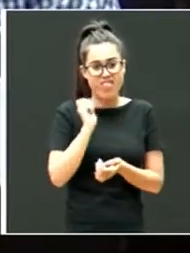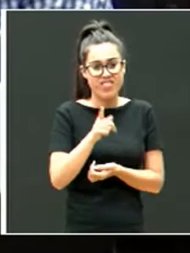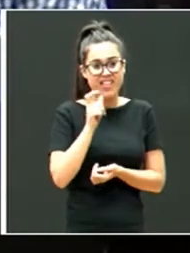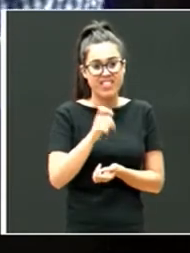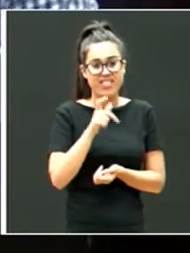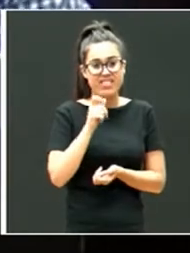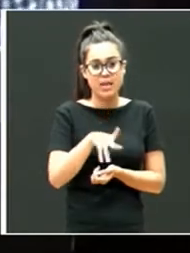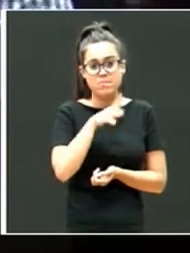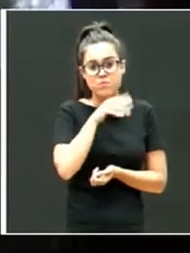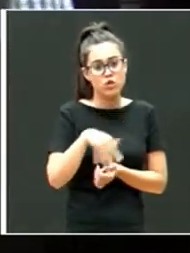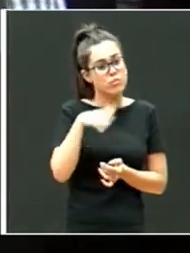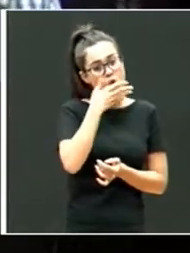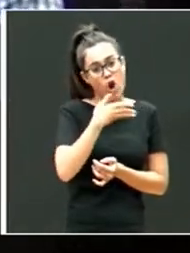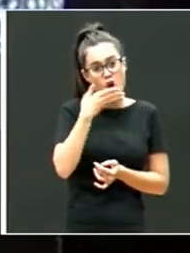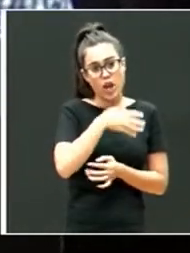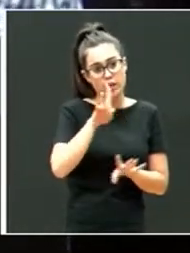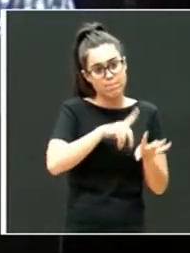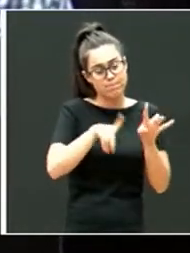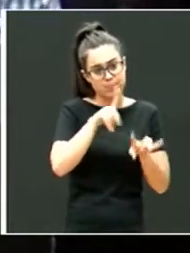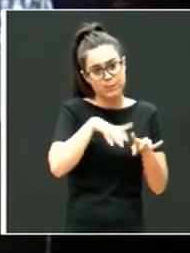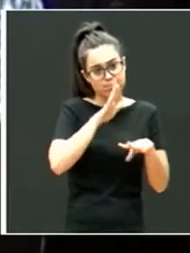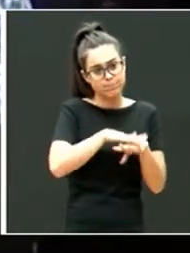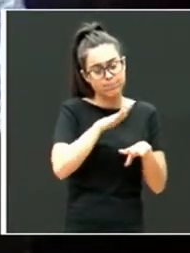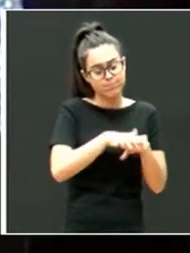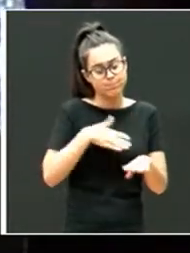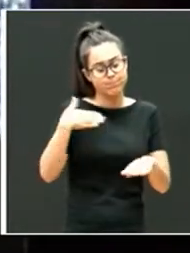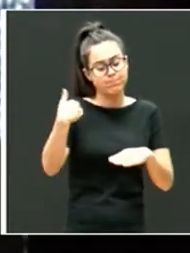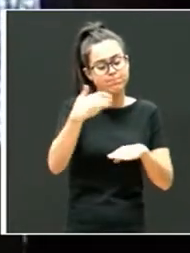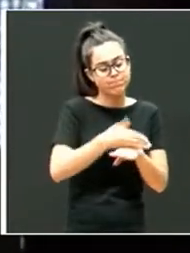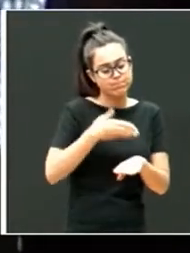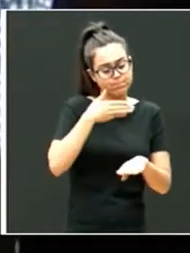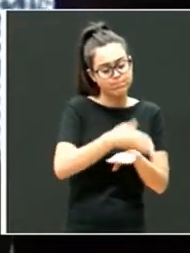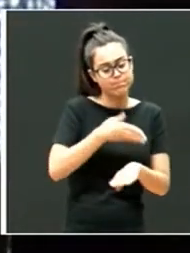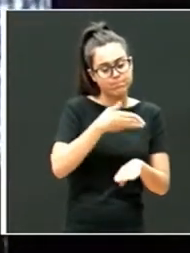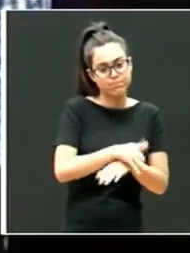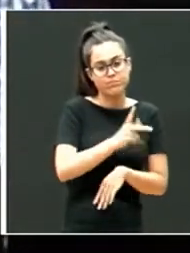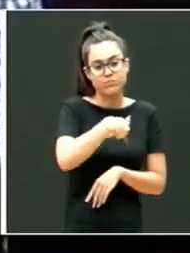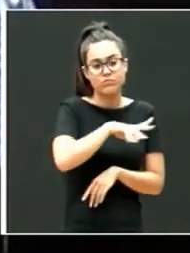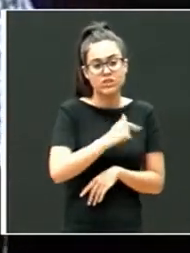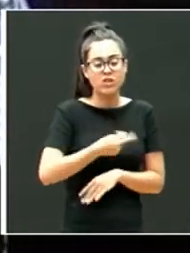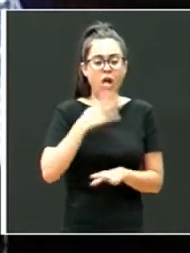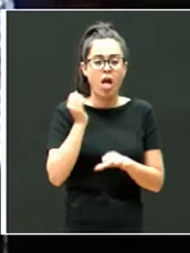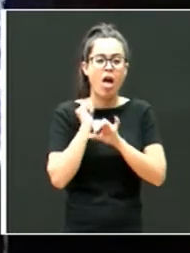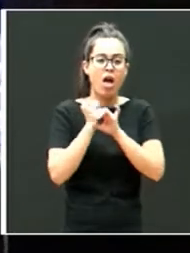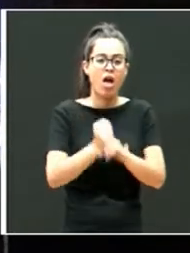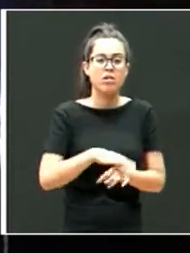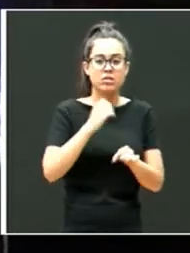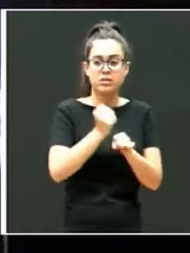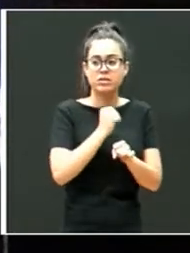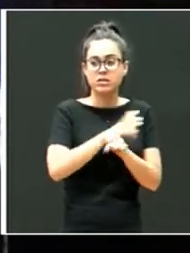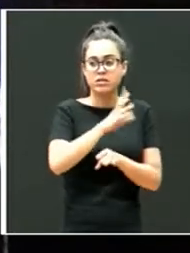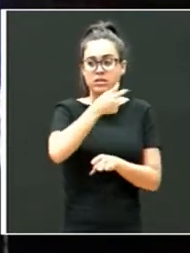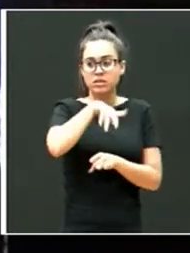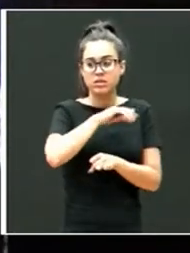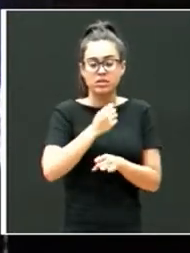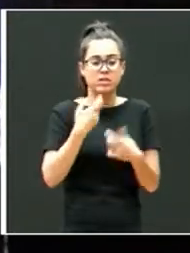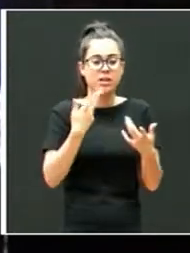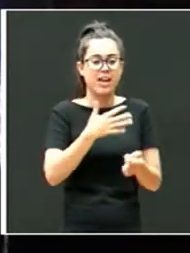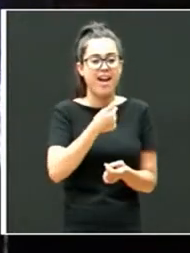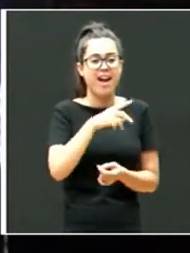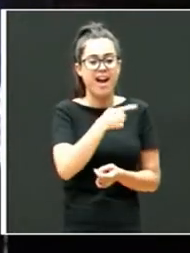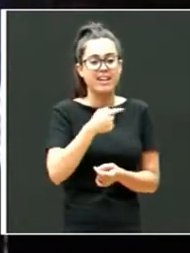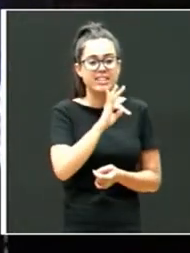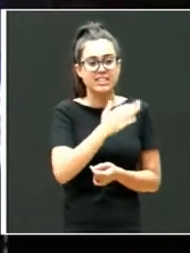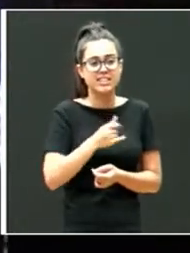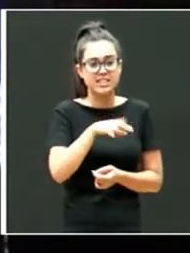existen en el entorno escolar. Llevamos muchos años trabajando en esto, llevamos de la mano de Aguinchari, de Javi